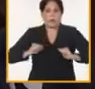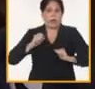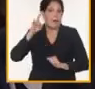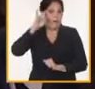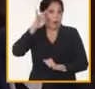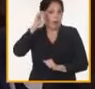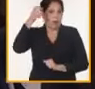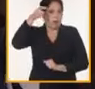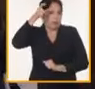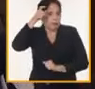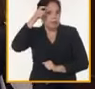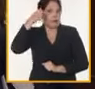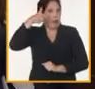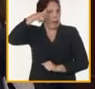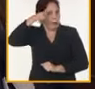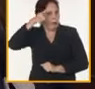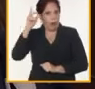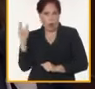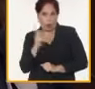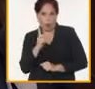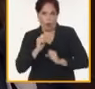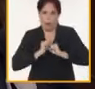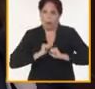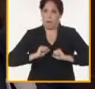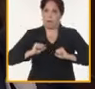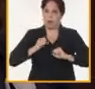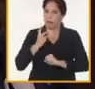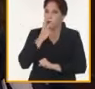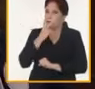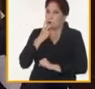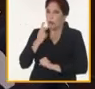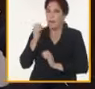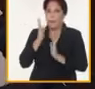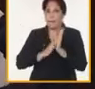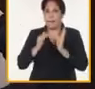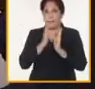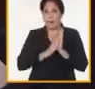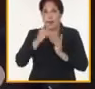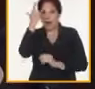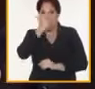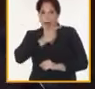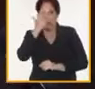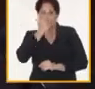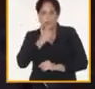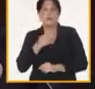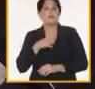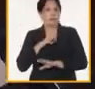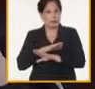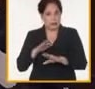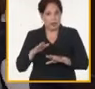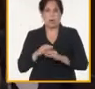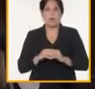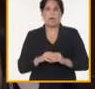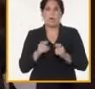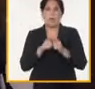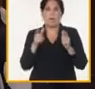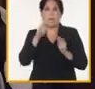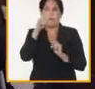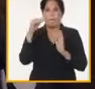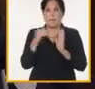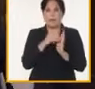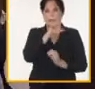atención de la ganadería ya nosotros en el mes de abril tenemos un crecimiento de más de 1